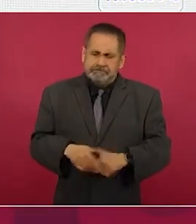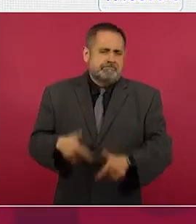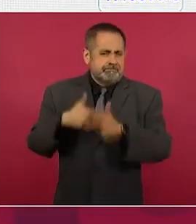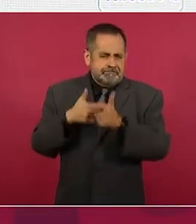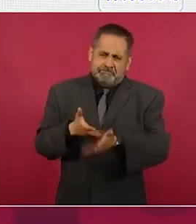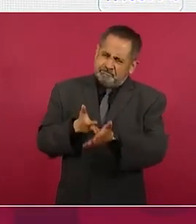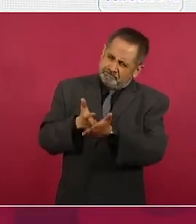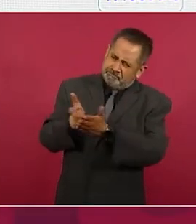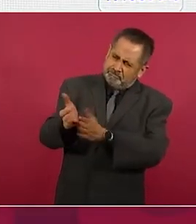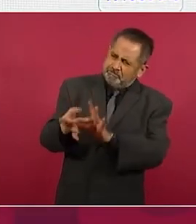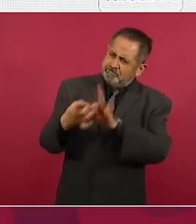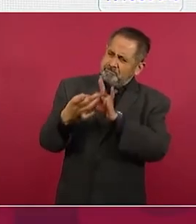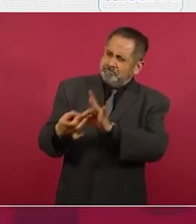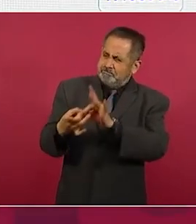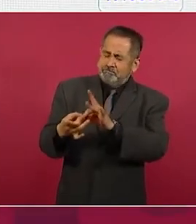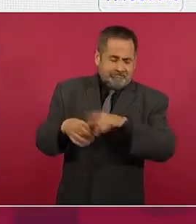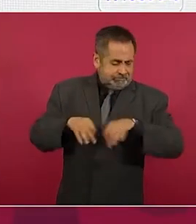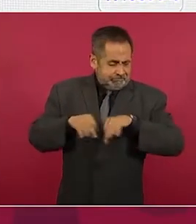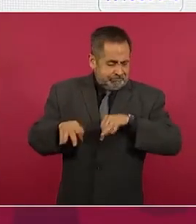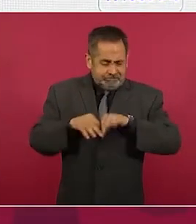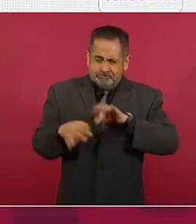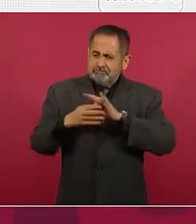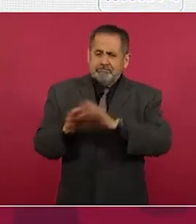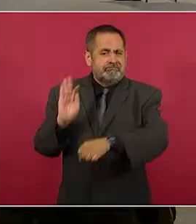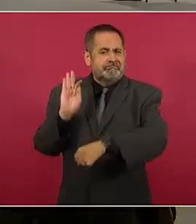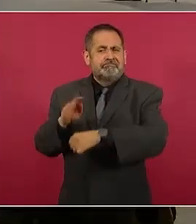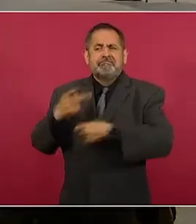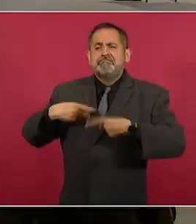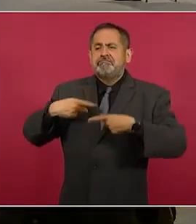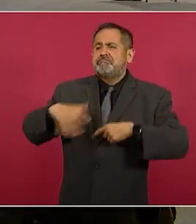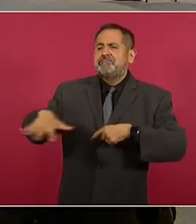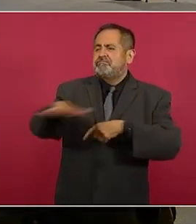en bien del pueblo.